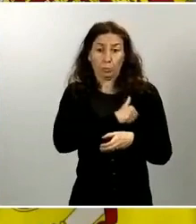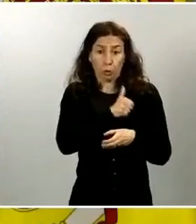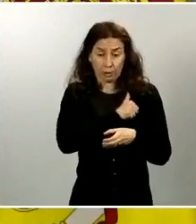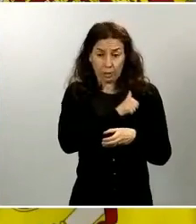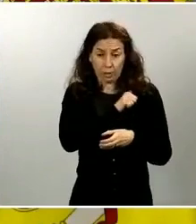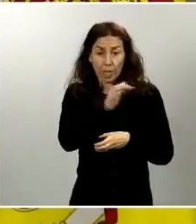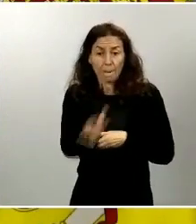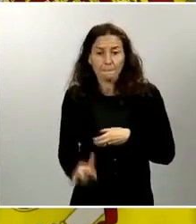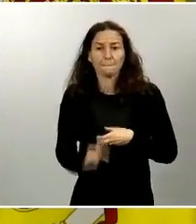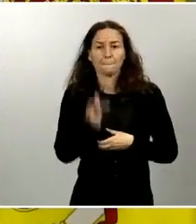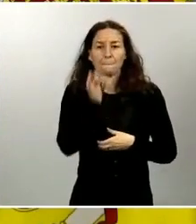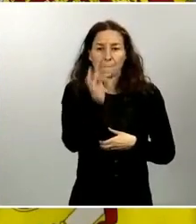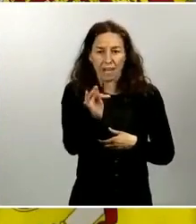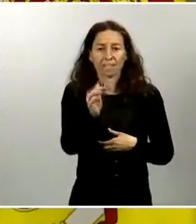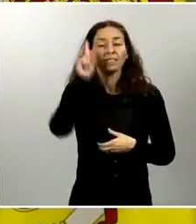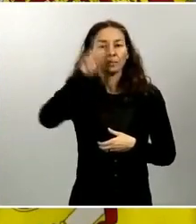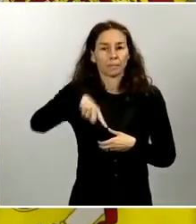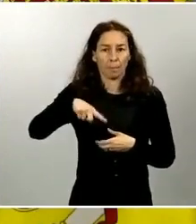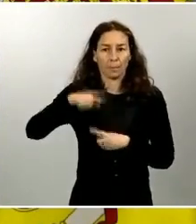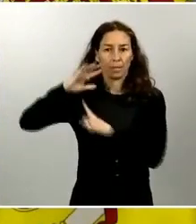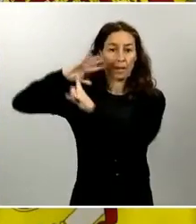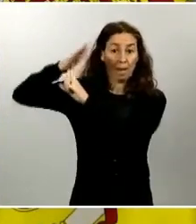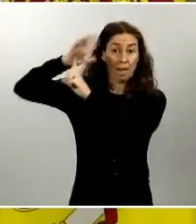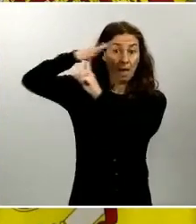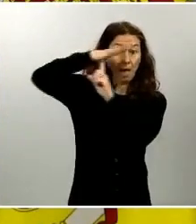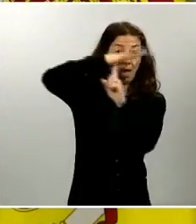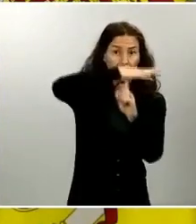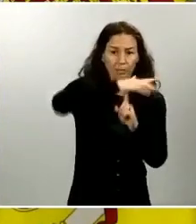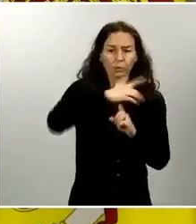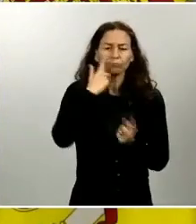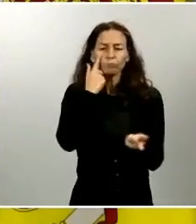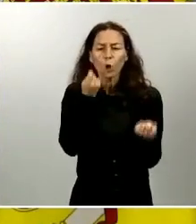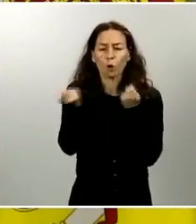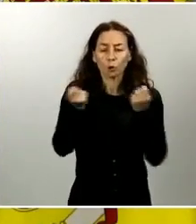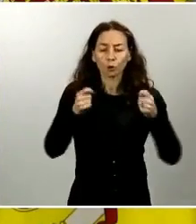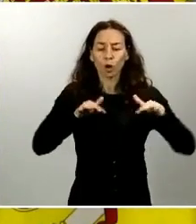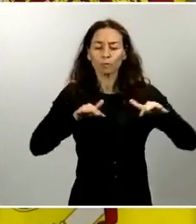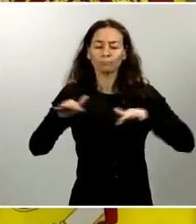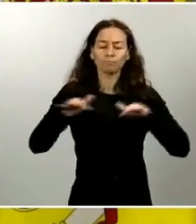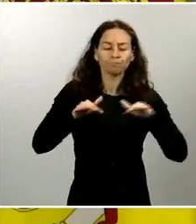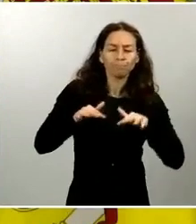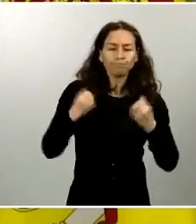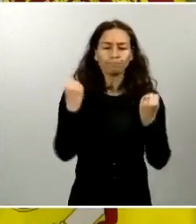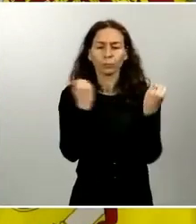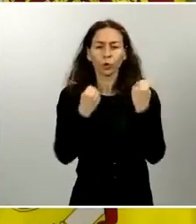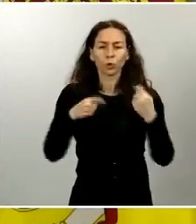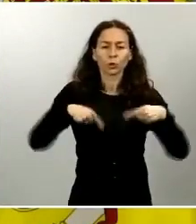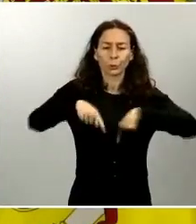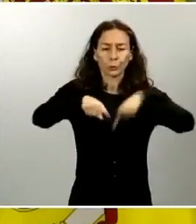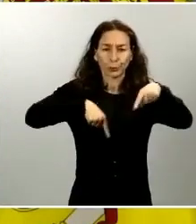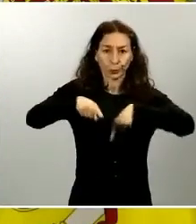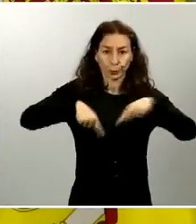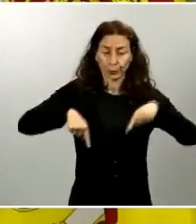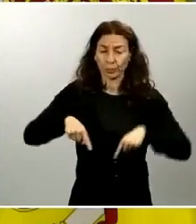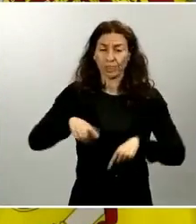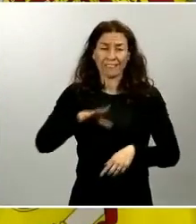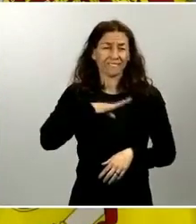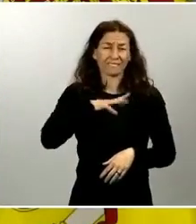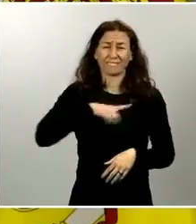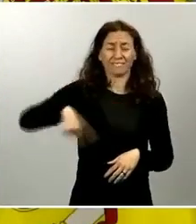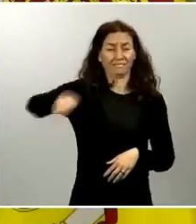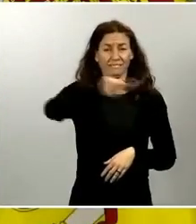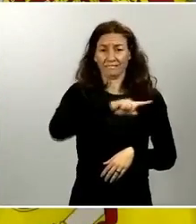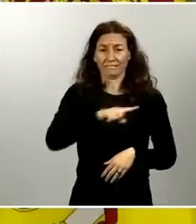el servicio de medios aéreos para controlar los movimientos de personas y vehículos no se rindan tengan